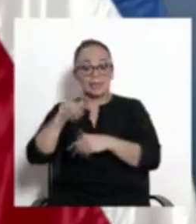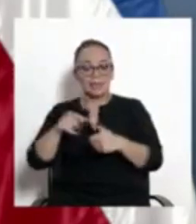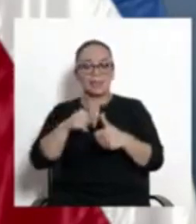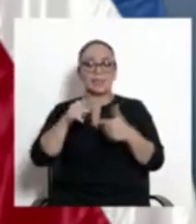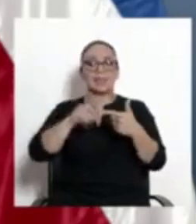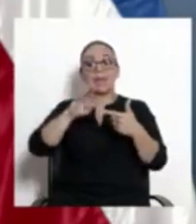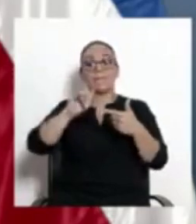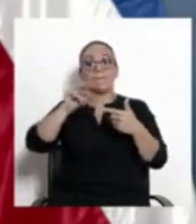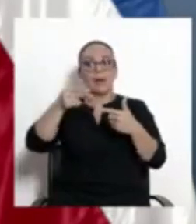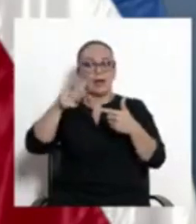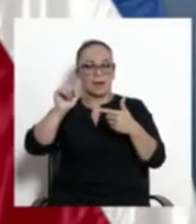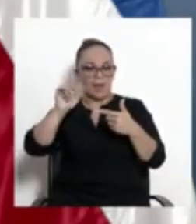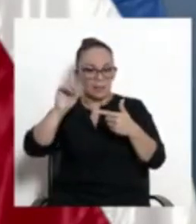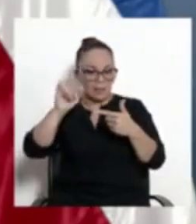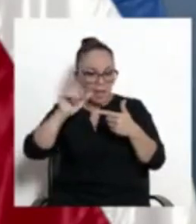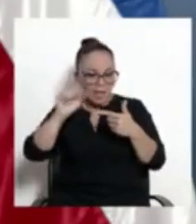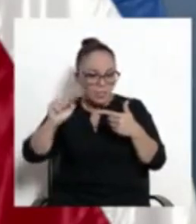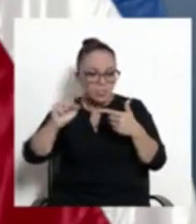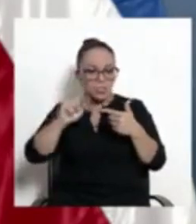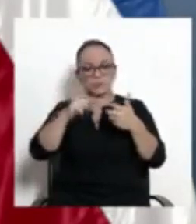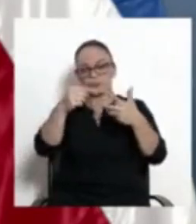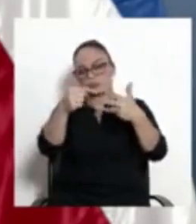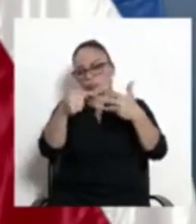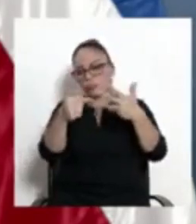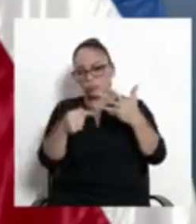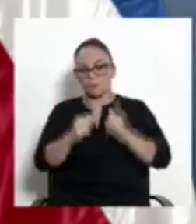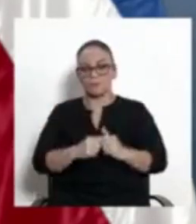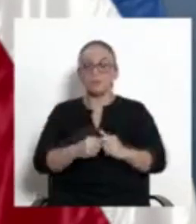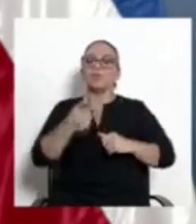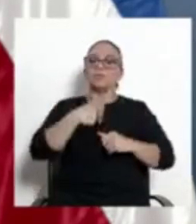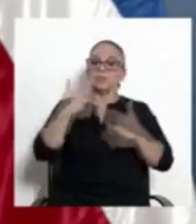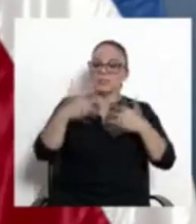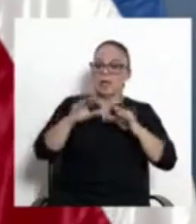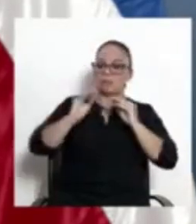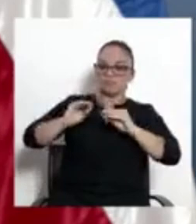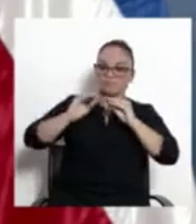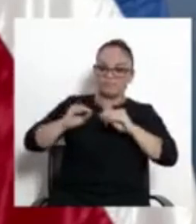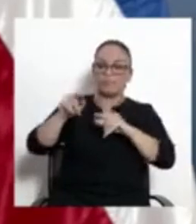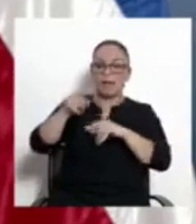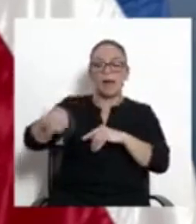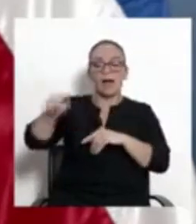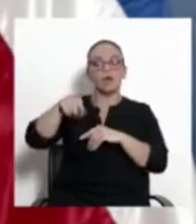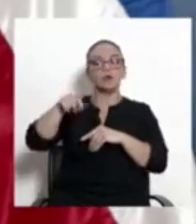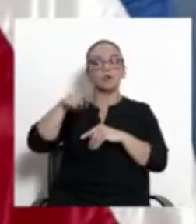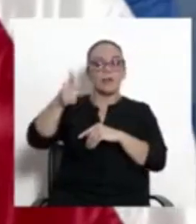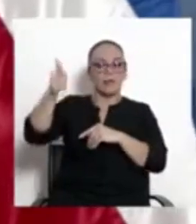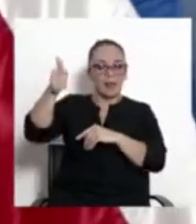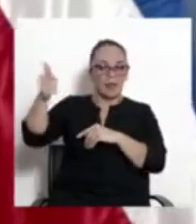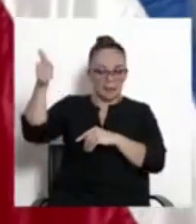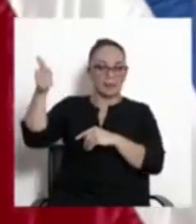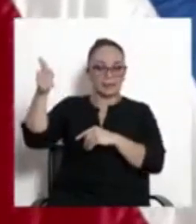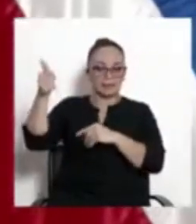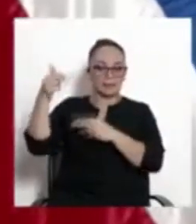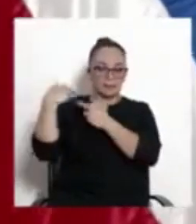Yo he instruido a los jerarcas involucrados